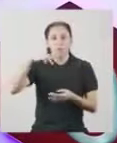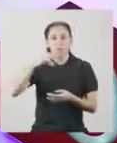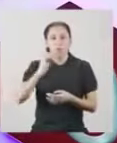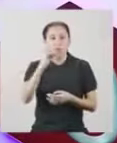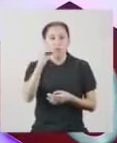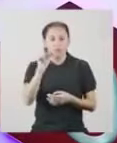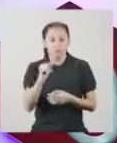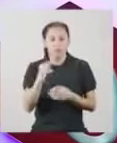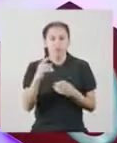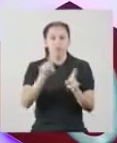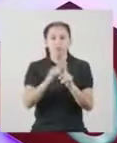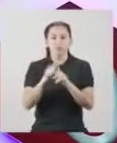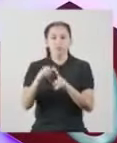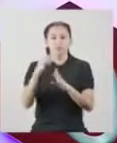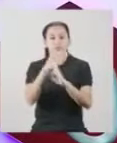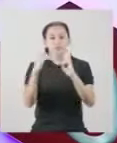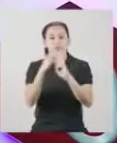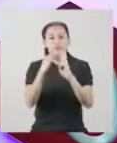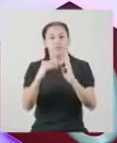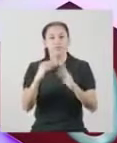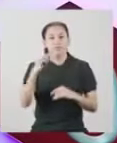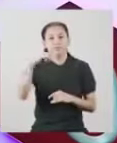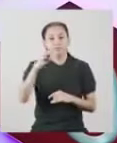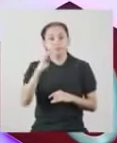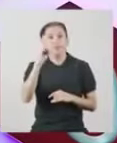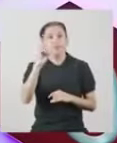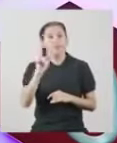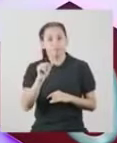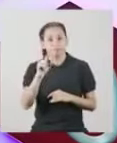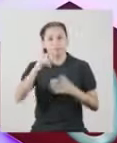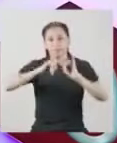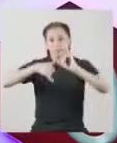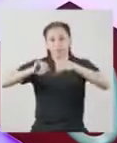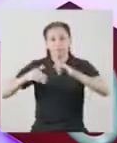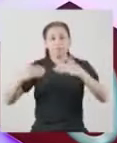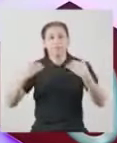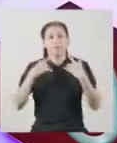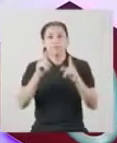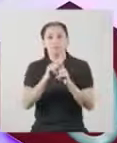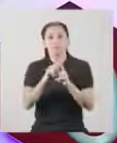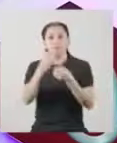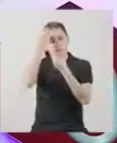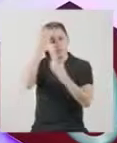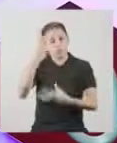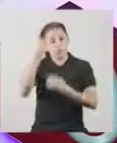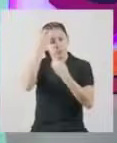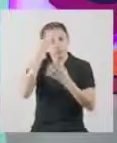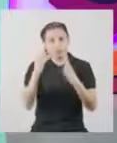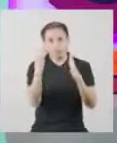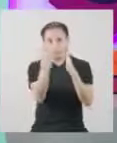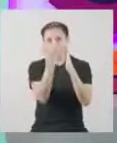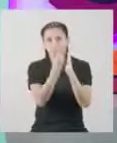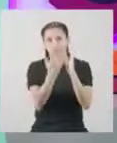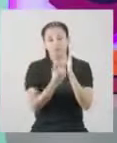Como la moda, la mediana y la media Estas medidas describen la centralización de los datos